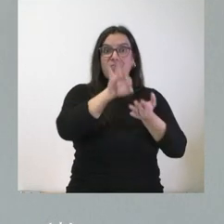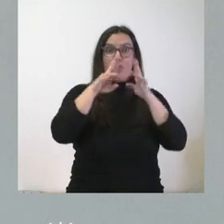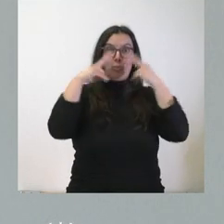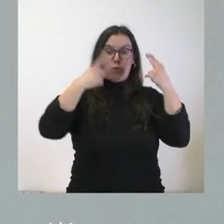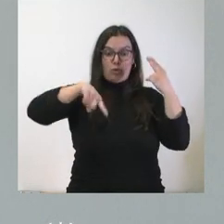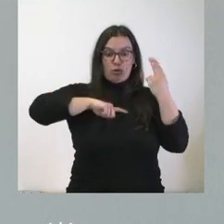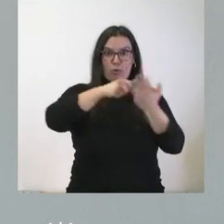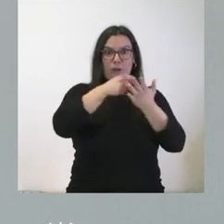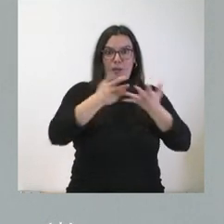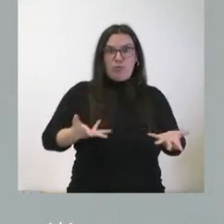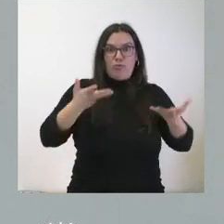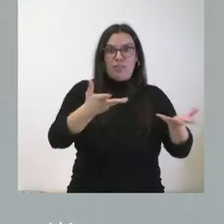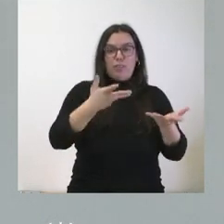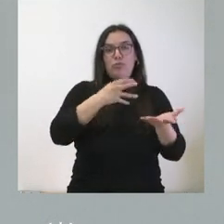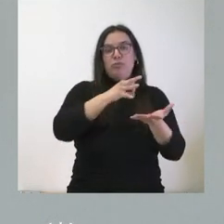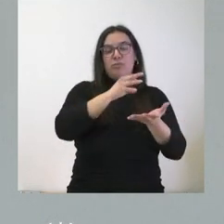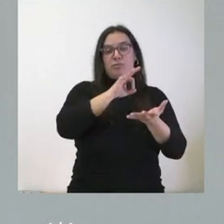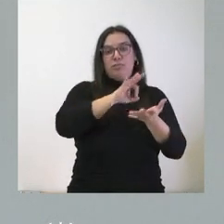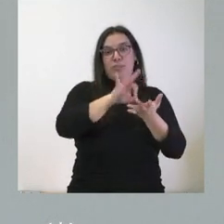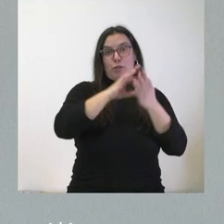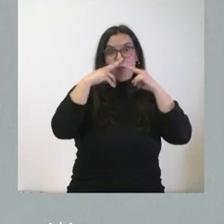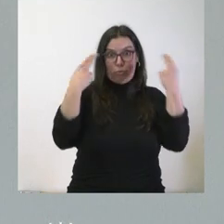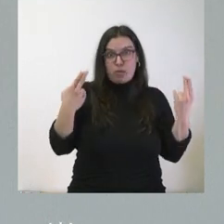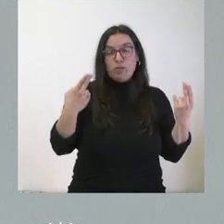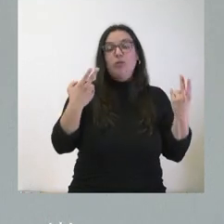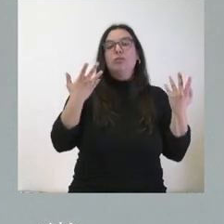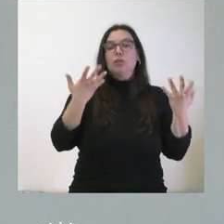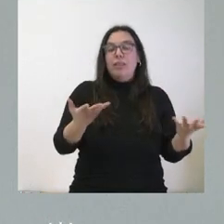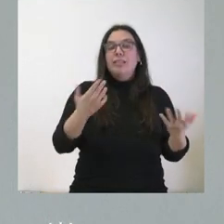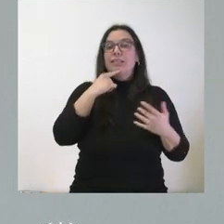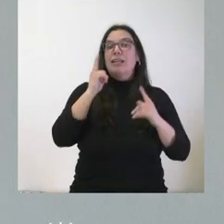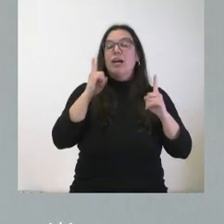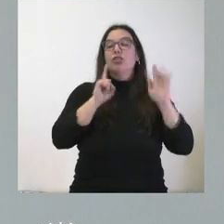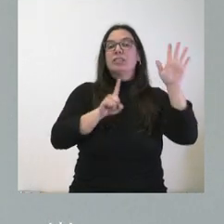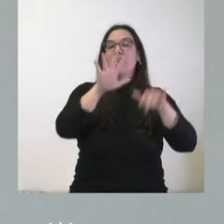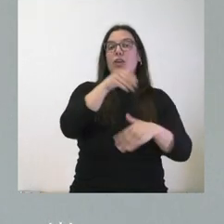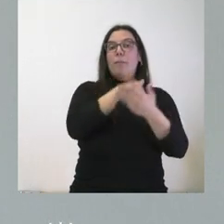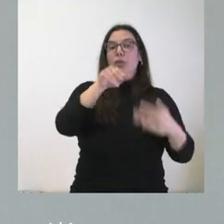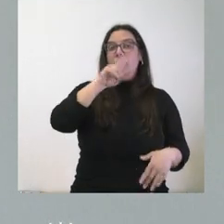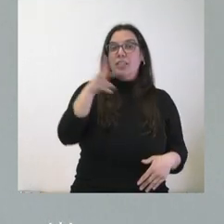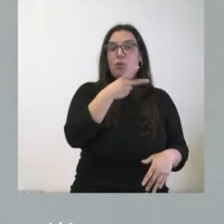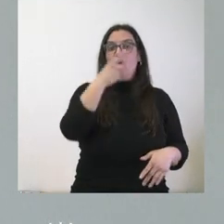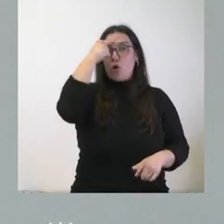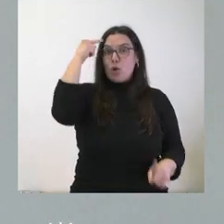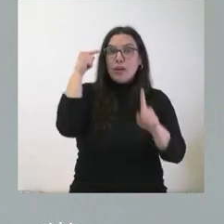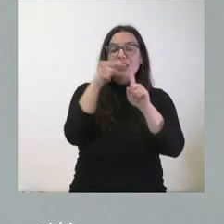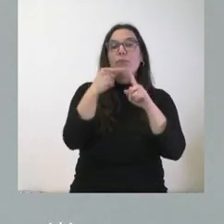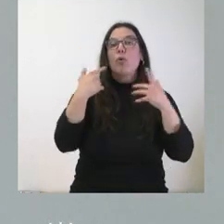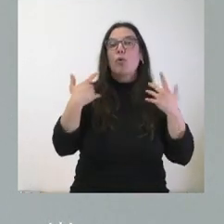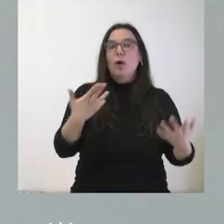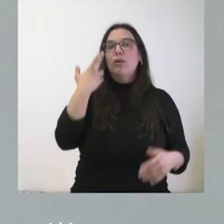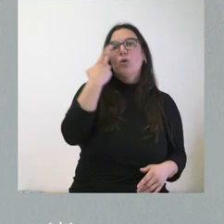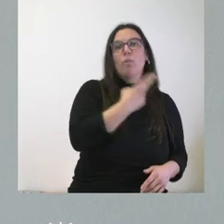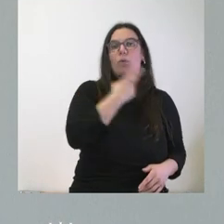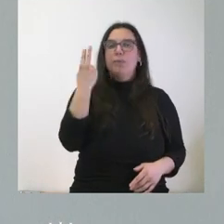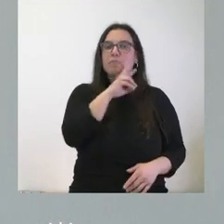prestamos desde la administración autonómica. Y en este caso, pues, 65 millones de euros para esta finalidad, con el objetivo básico del compromiso